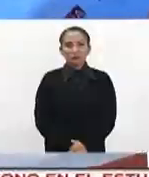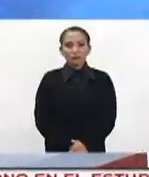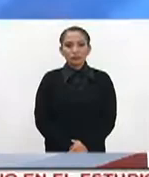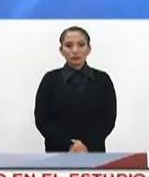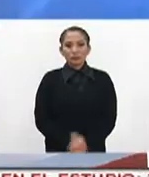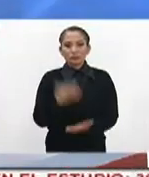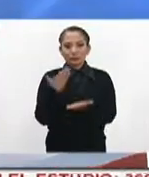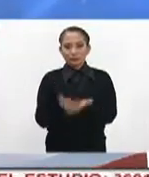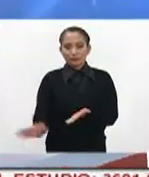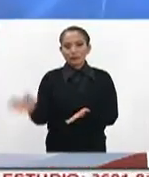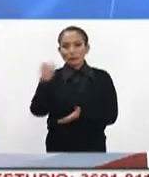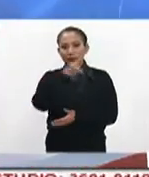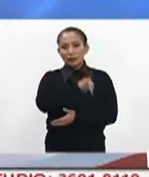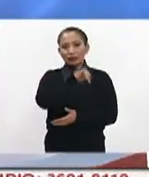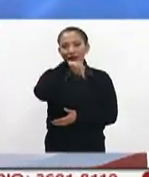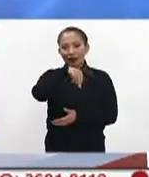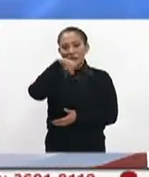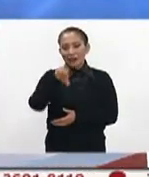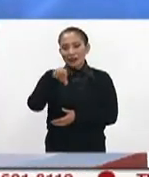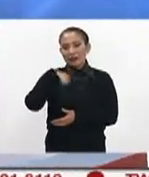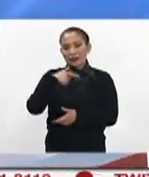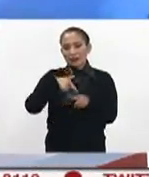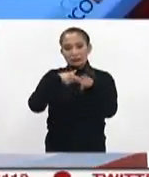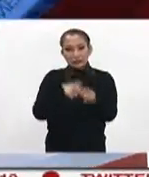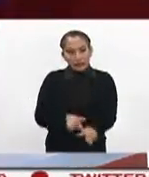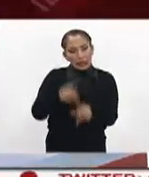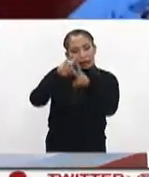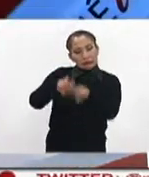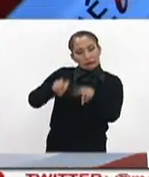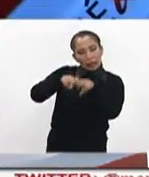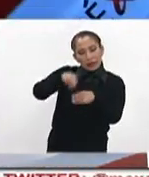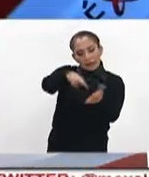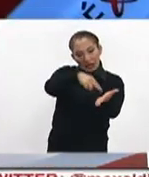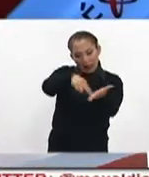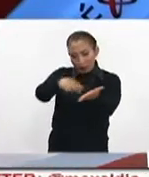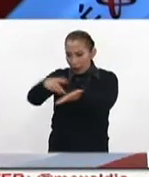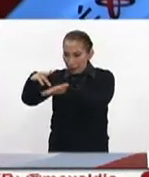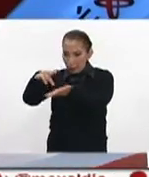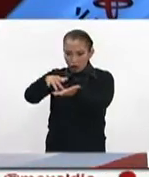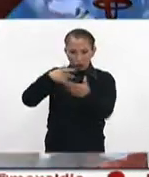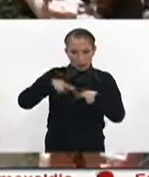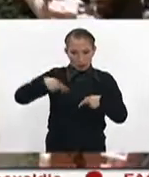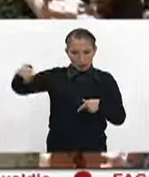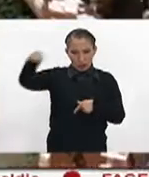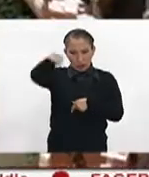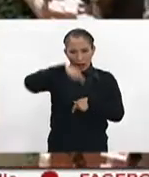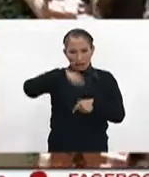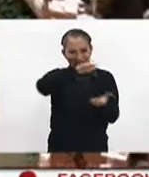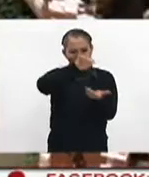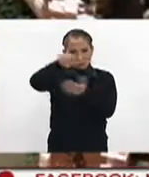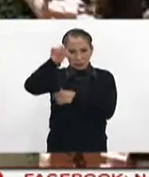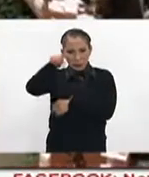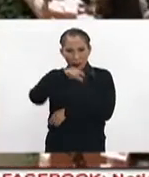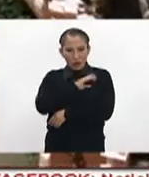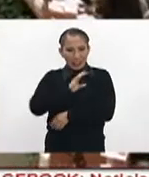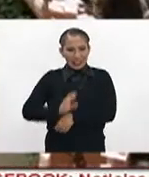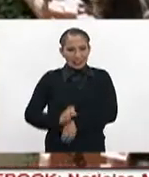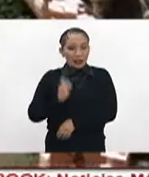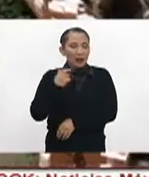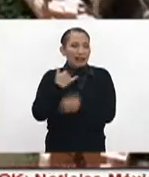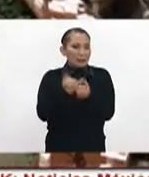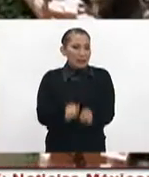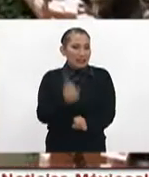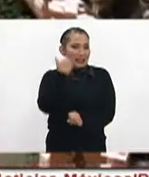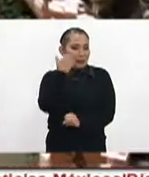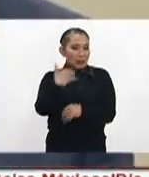Por otro lado, el Instituto Nacional Electoral continúa analizando las firmas de apoyo ciudadano recabadas por los aspirantes a una candidatura